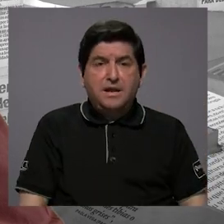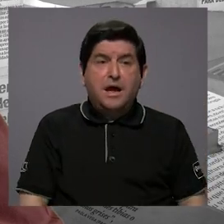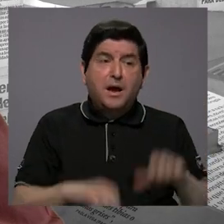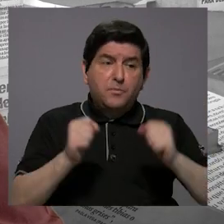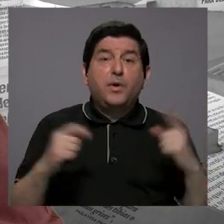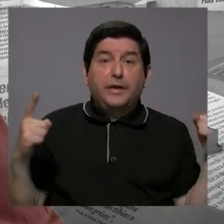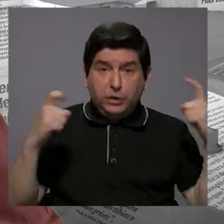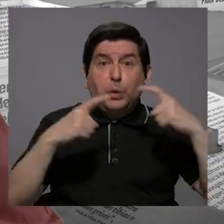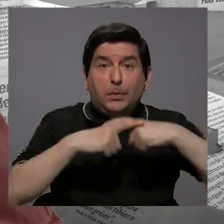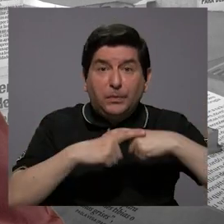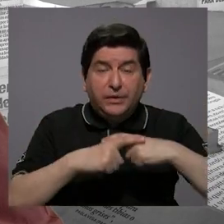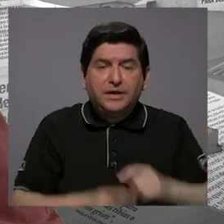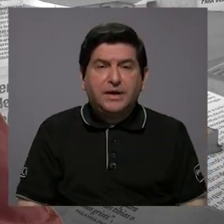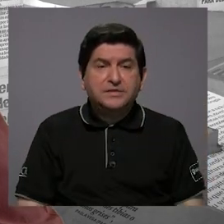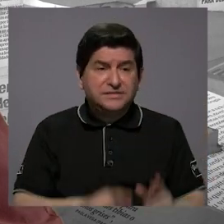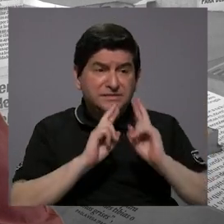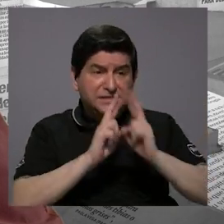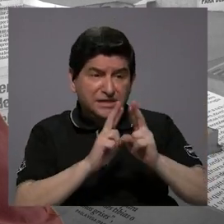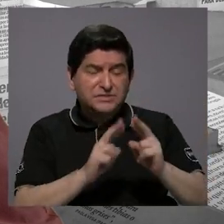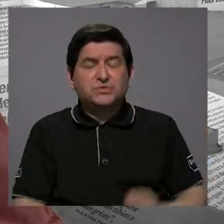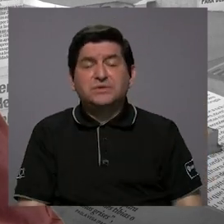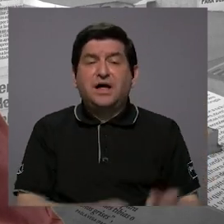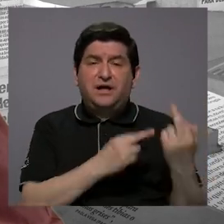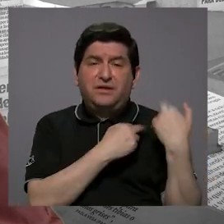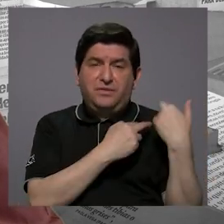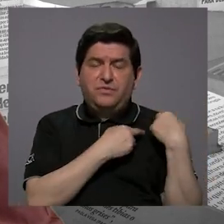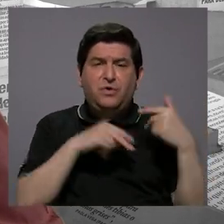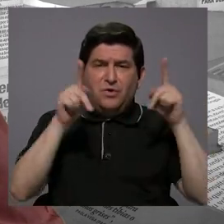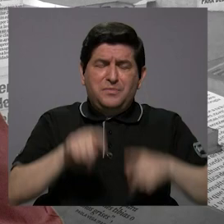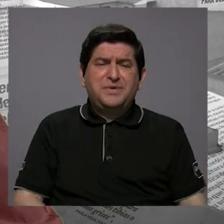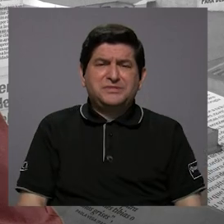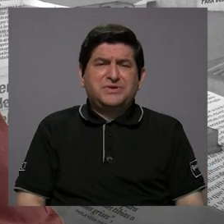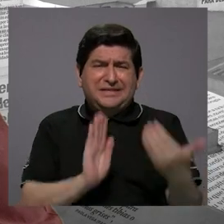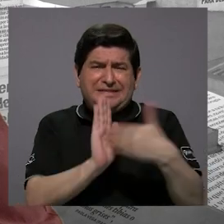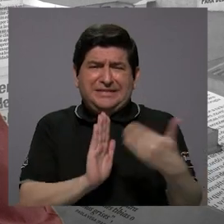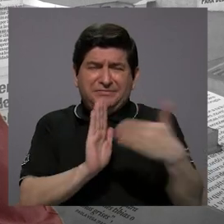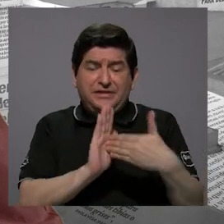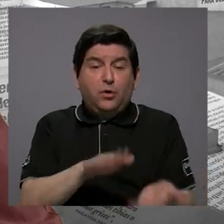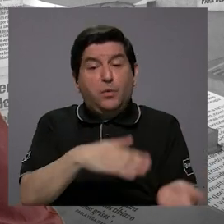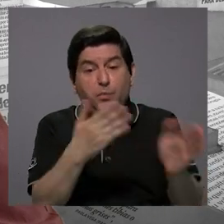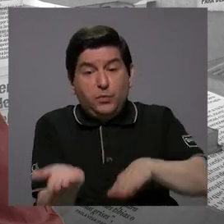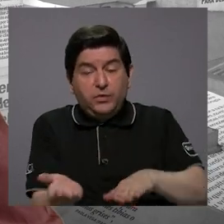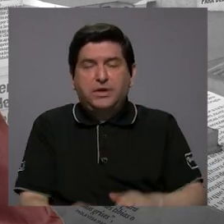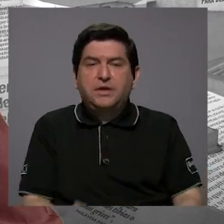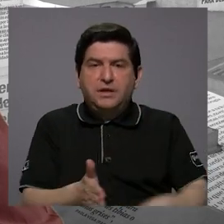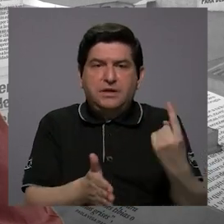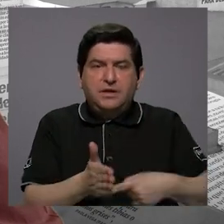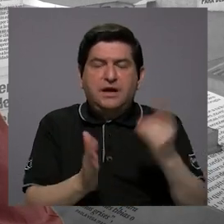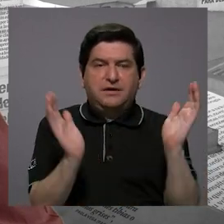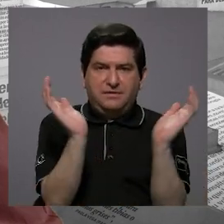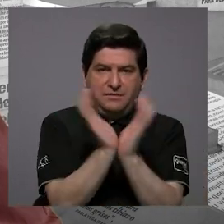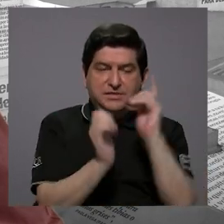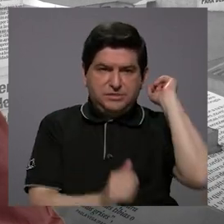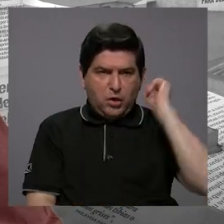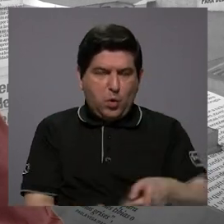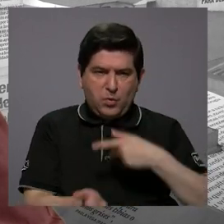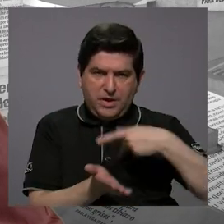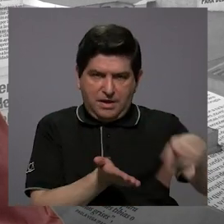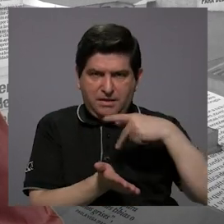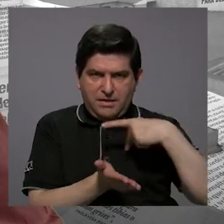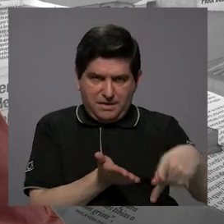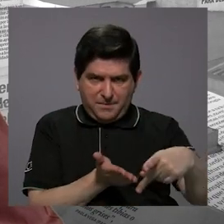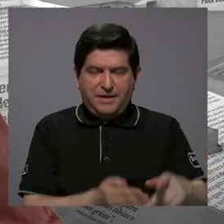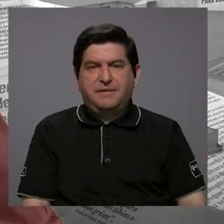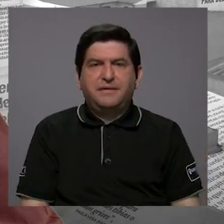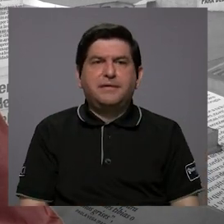haber complicaciones que derivan en cierta responsabilidad. Una persona sufrió un daño, una persona falleció y a veces la caja es obligada a pagar